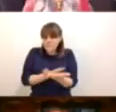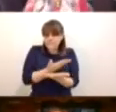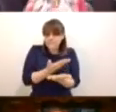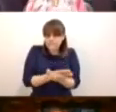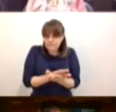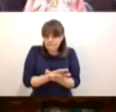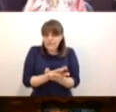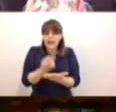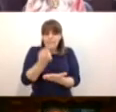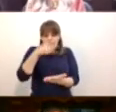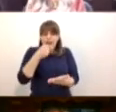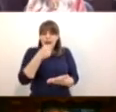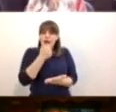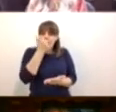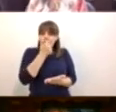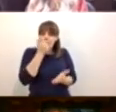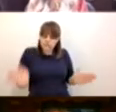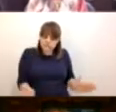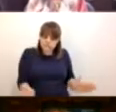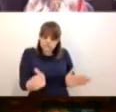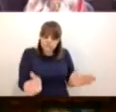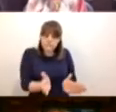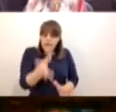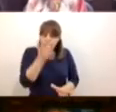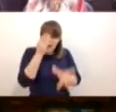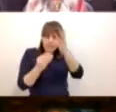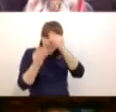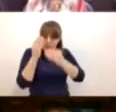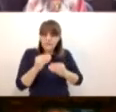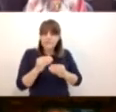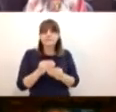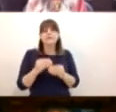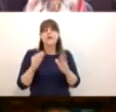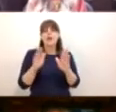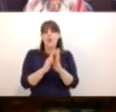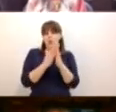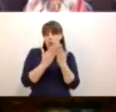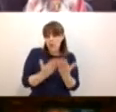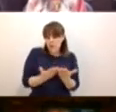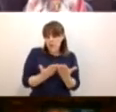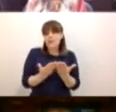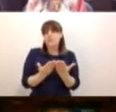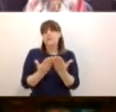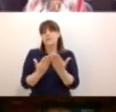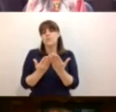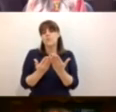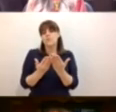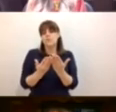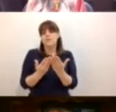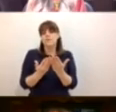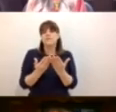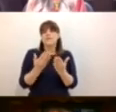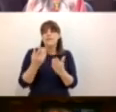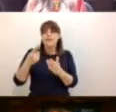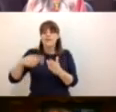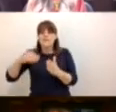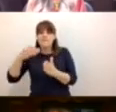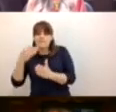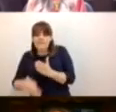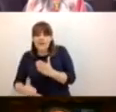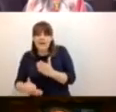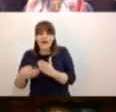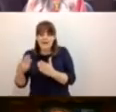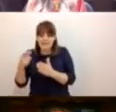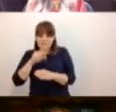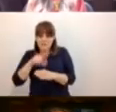estudiantes. En adición a los libros de texto y aprende en casa, salta entre dos docentes el uso de materiales elaborados por